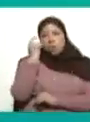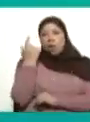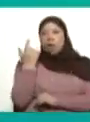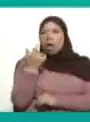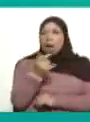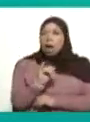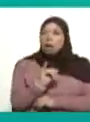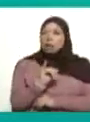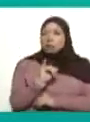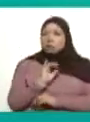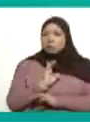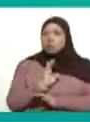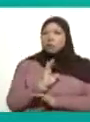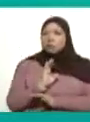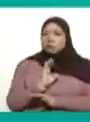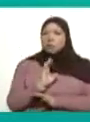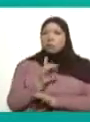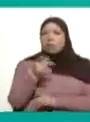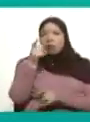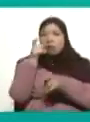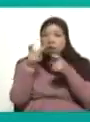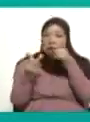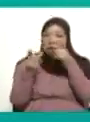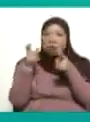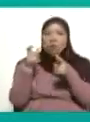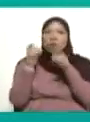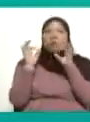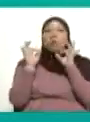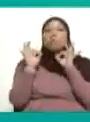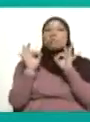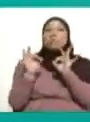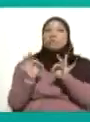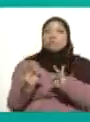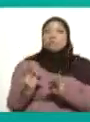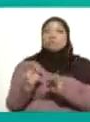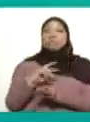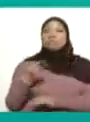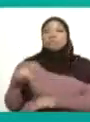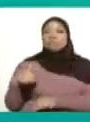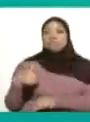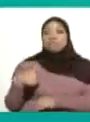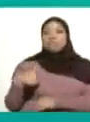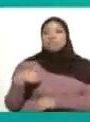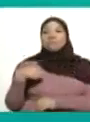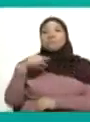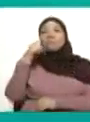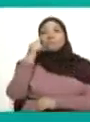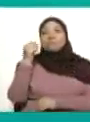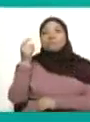Teníamos como ente del Estado, en concordancia con nuestras atribuciones y también